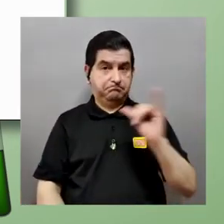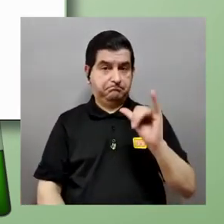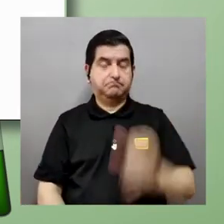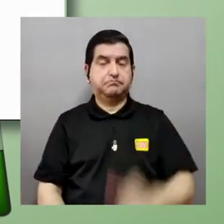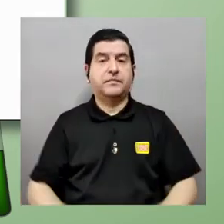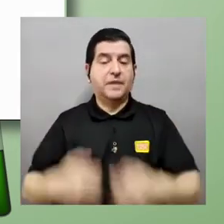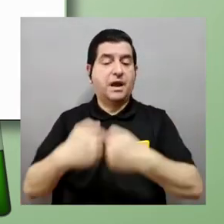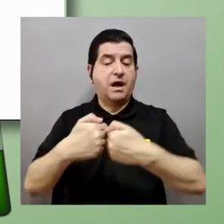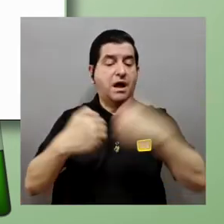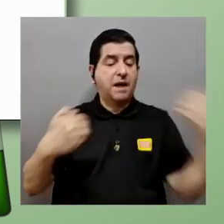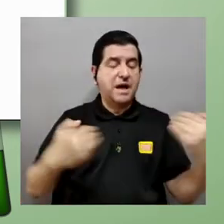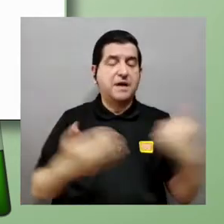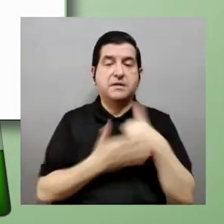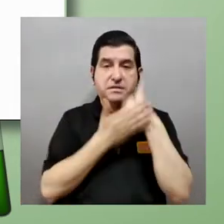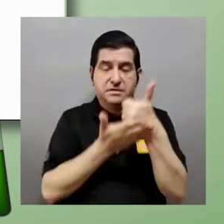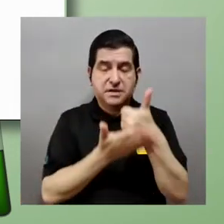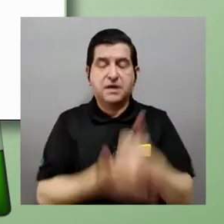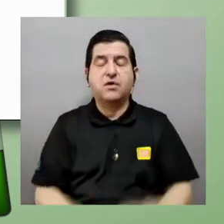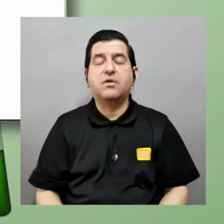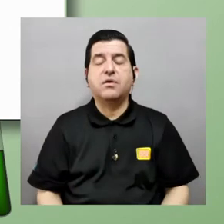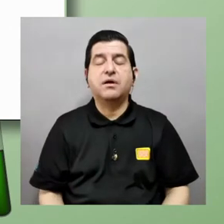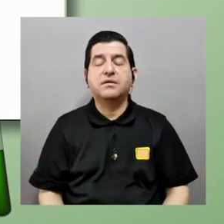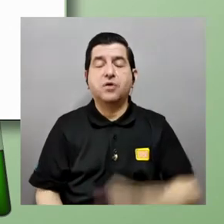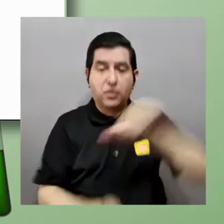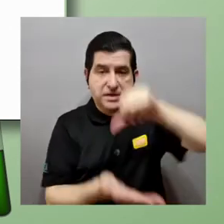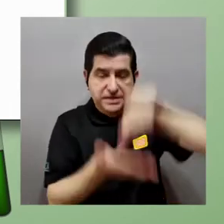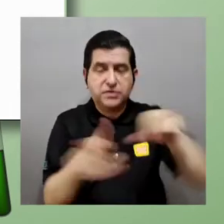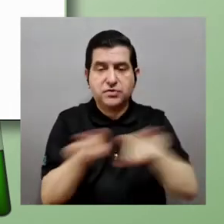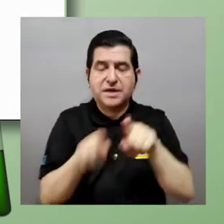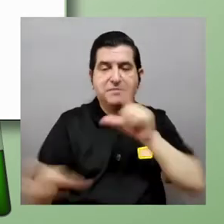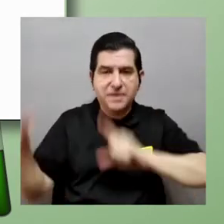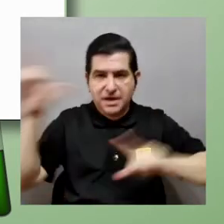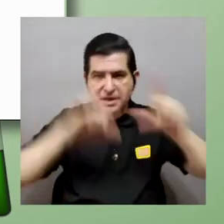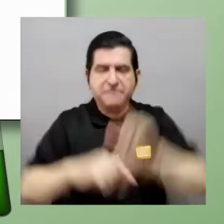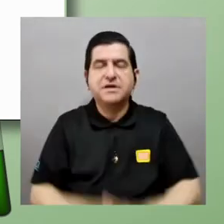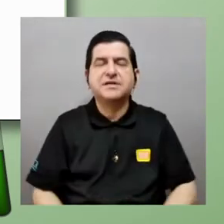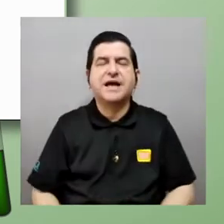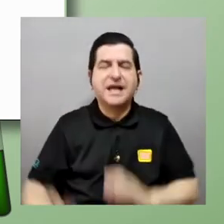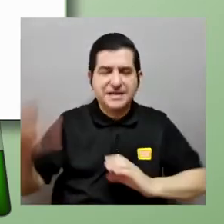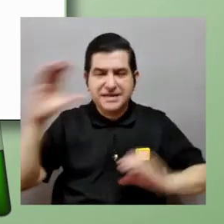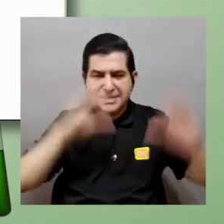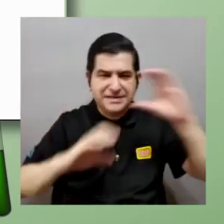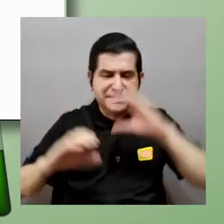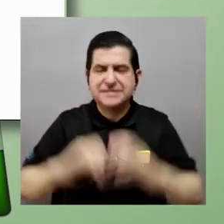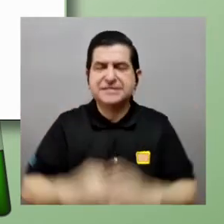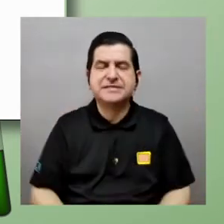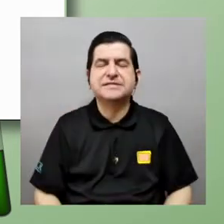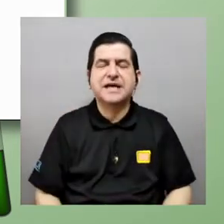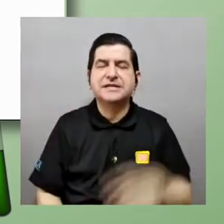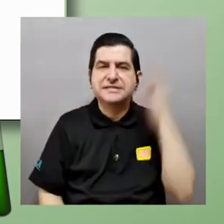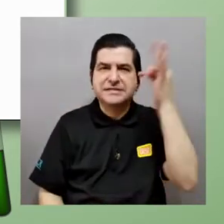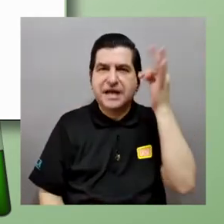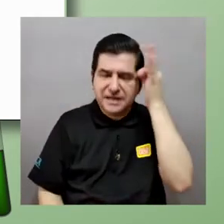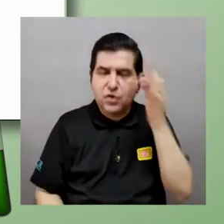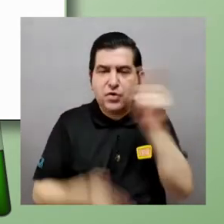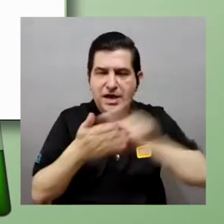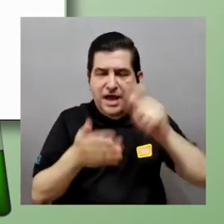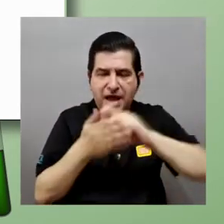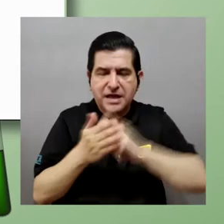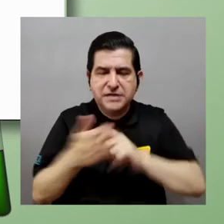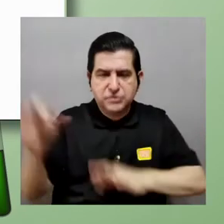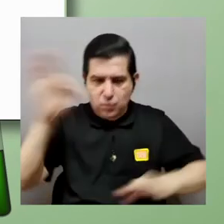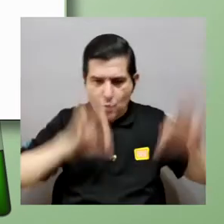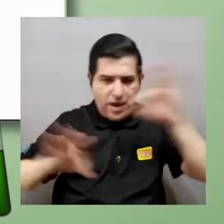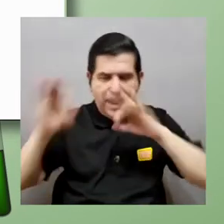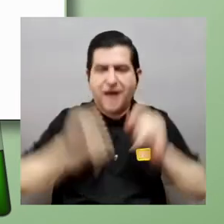también aparte de colaborar con el CITIC colaboro con el Laboratorio de Física Teórica y Computacional ahí mismo en la Escuela de Física